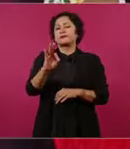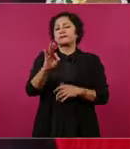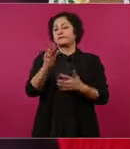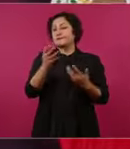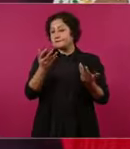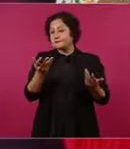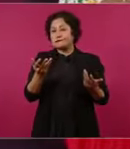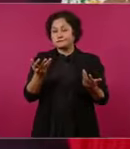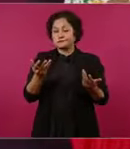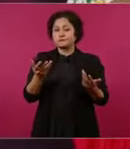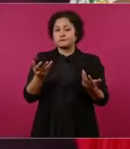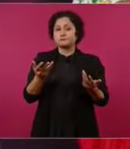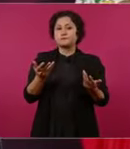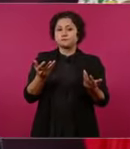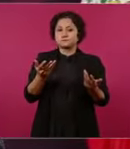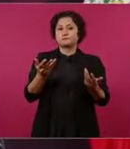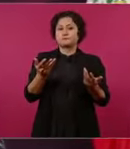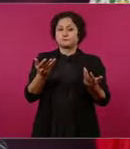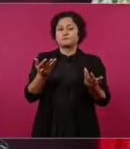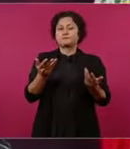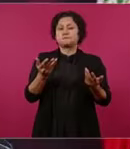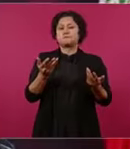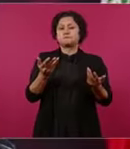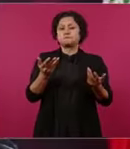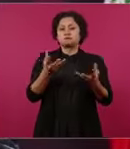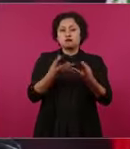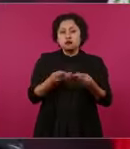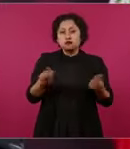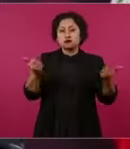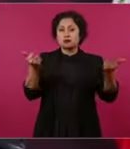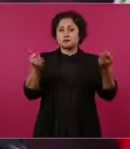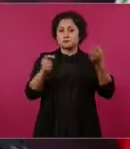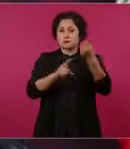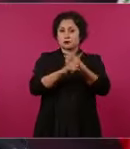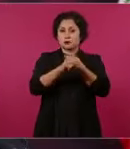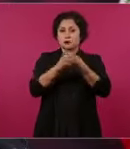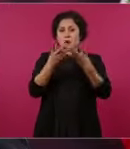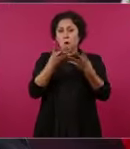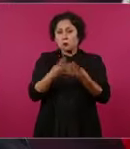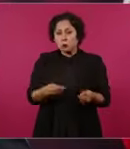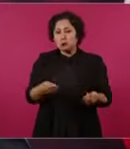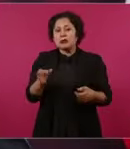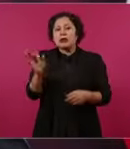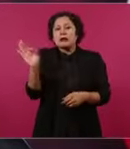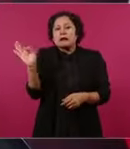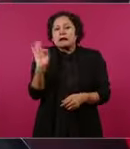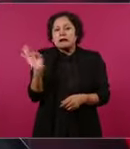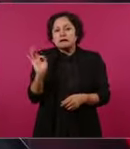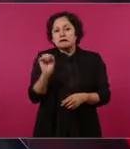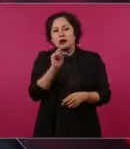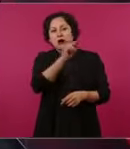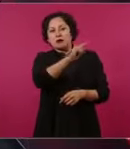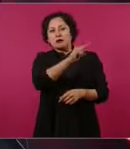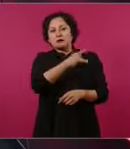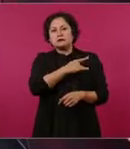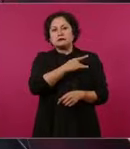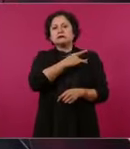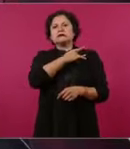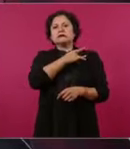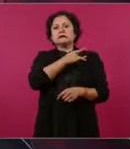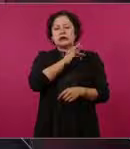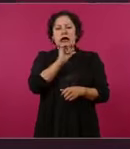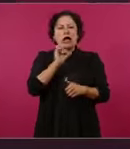se resuelva este asunto, si ellos sienten que hay amenazas para